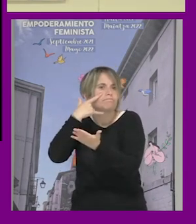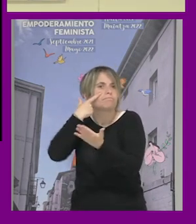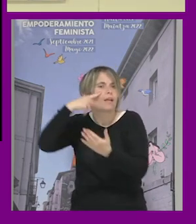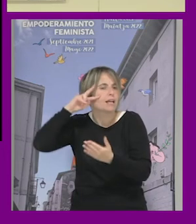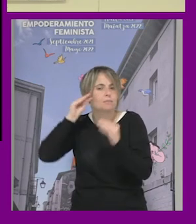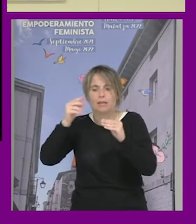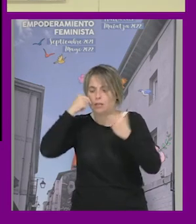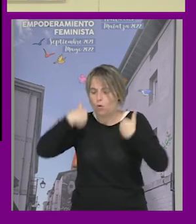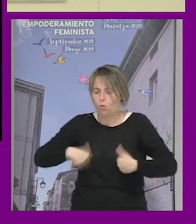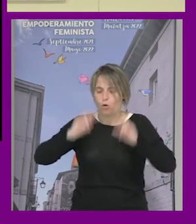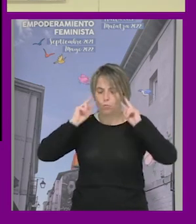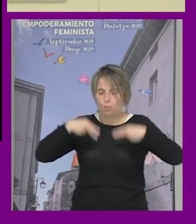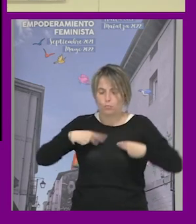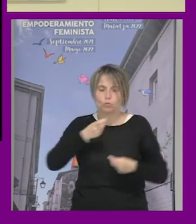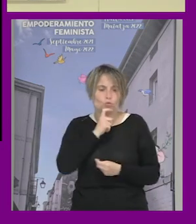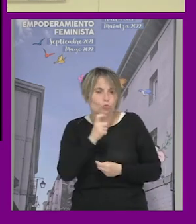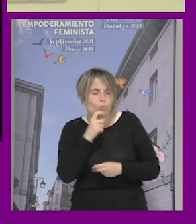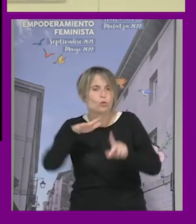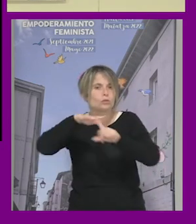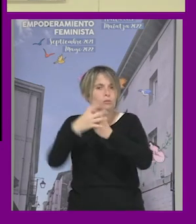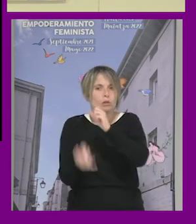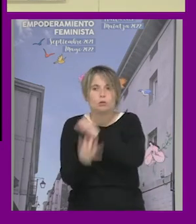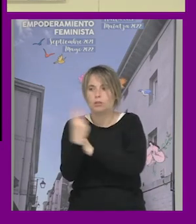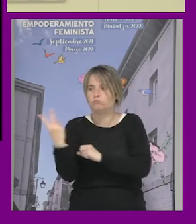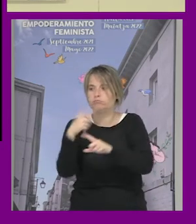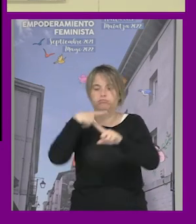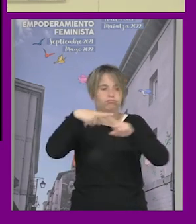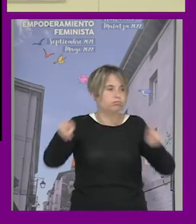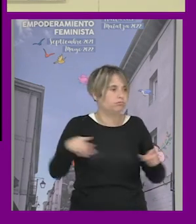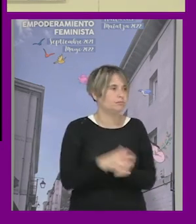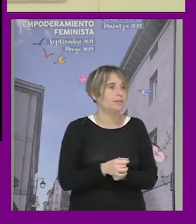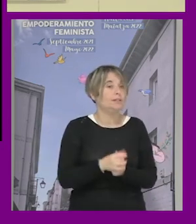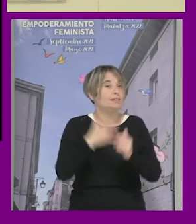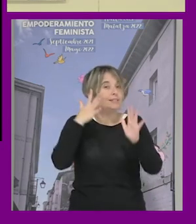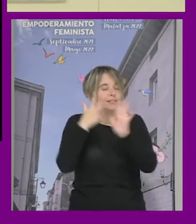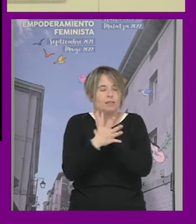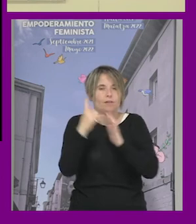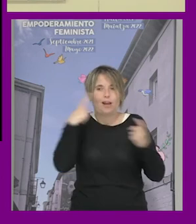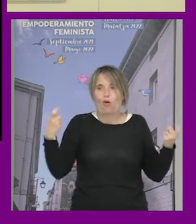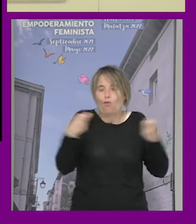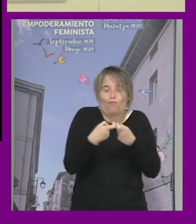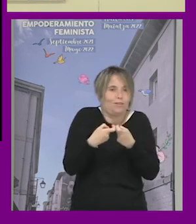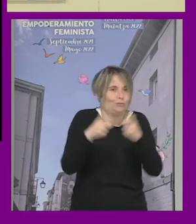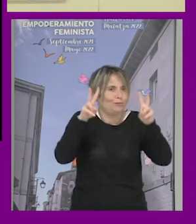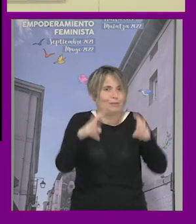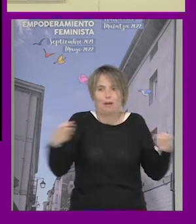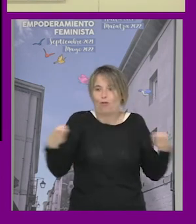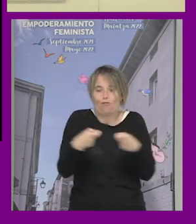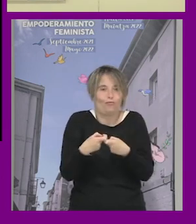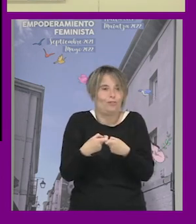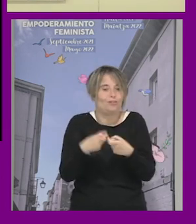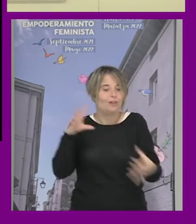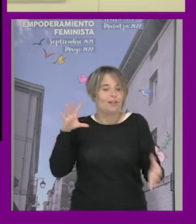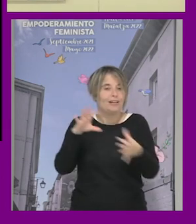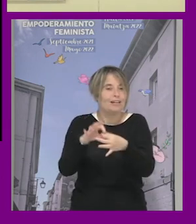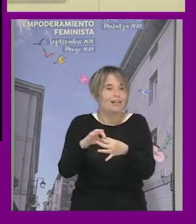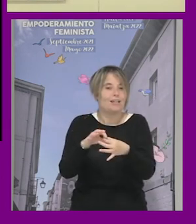los cuerpos que vemos a las situaciones que nos plantean etcétera ¿no? y tenemos mucho conflicto con ese tema que tiene que ver con